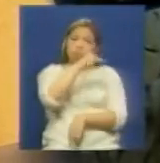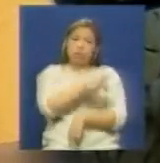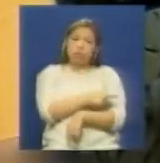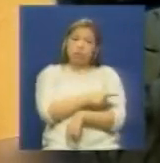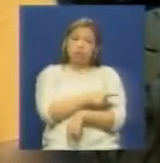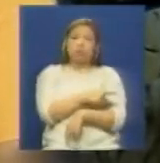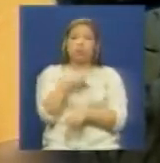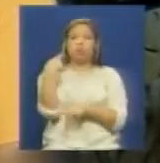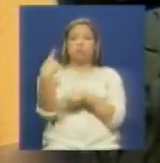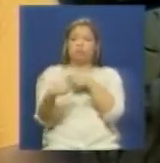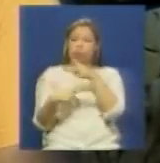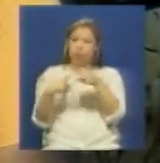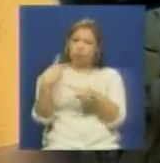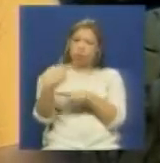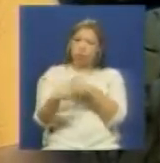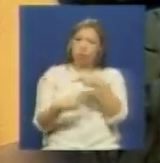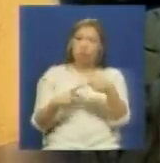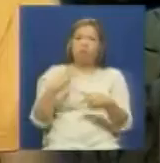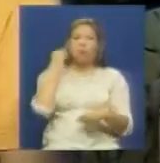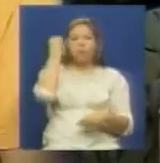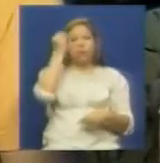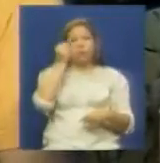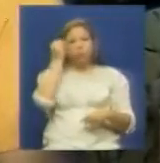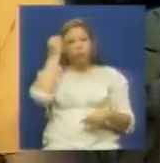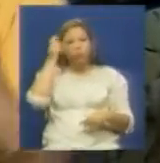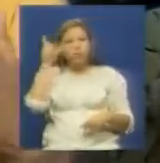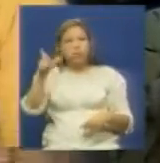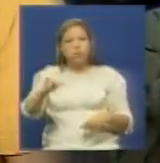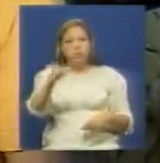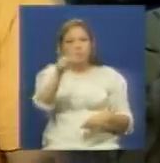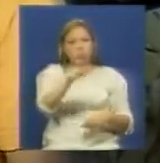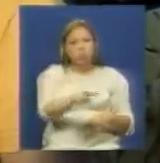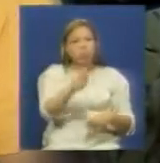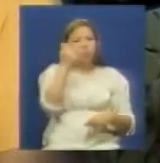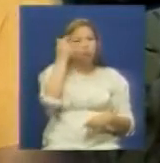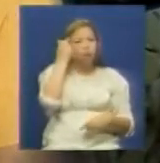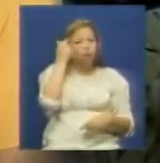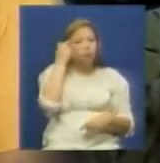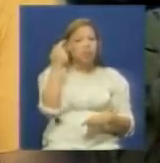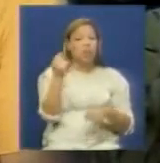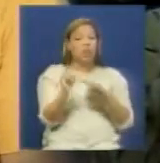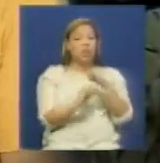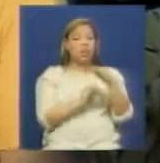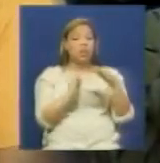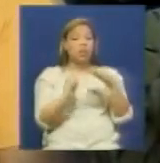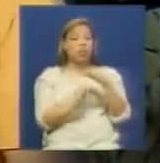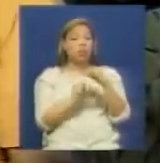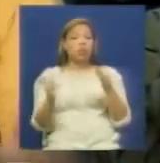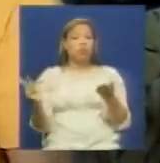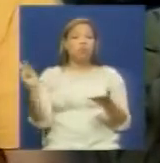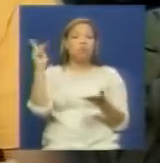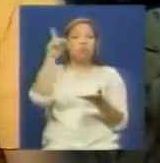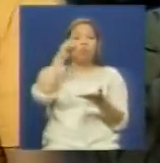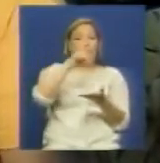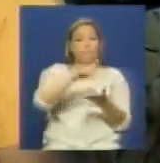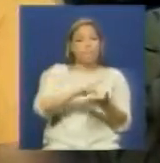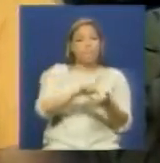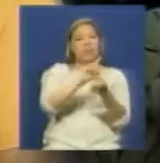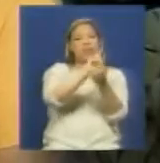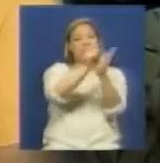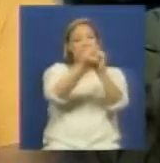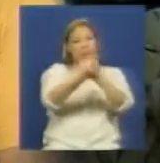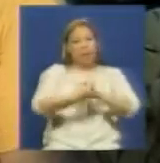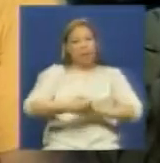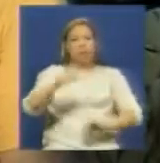proceso creo que el poder popular tiene que empoderarse de las instituciones para hacer los cambios